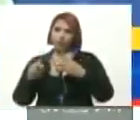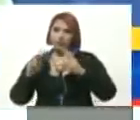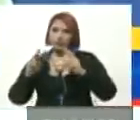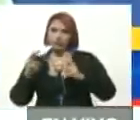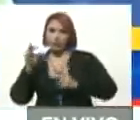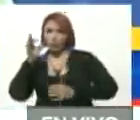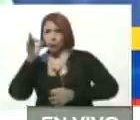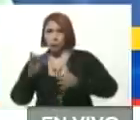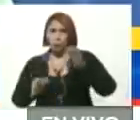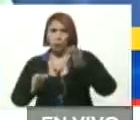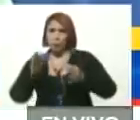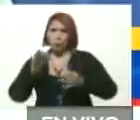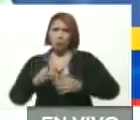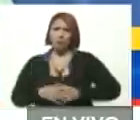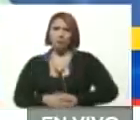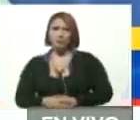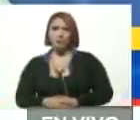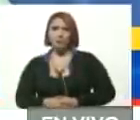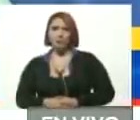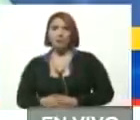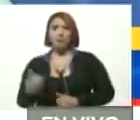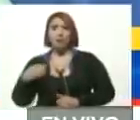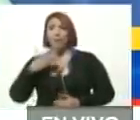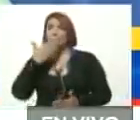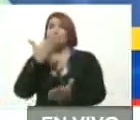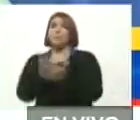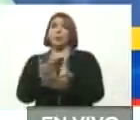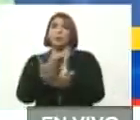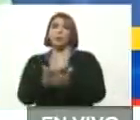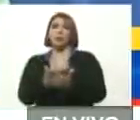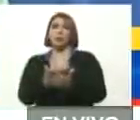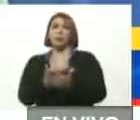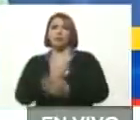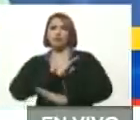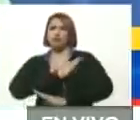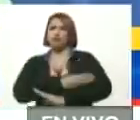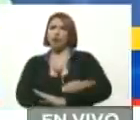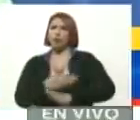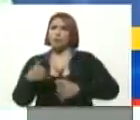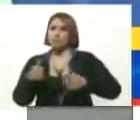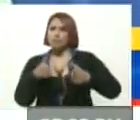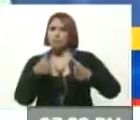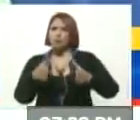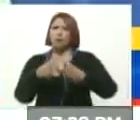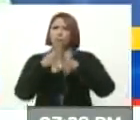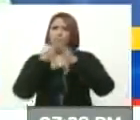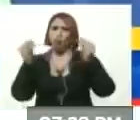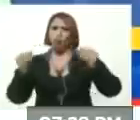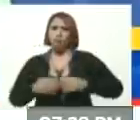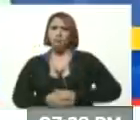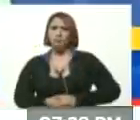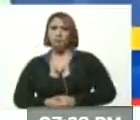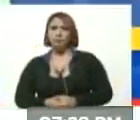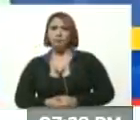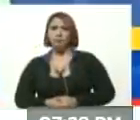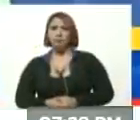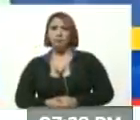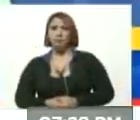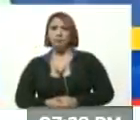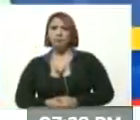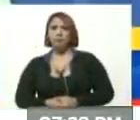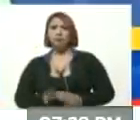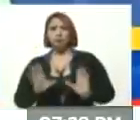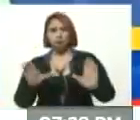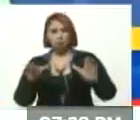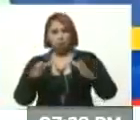justicia. Teníamos propuestas bien certeras, viables todas. hubo reuniones de